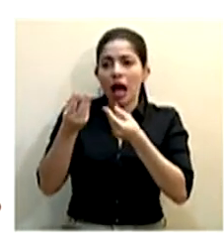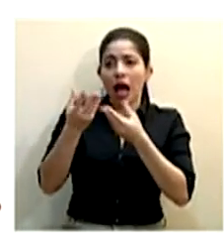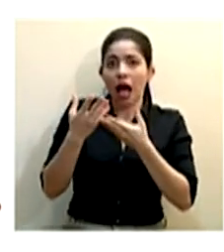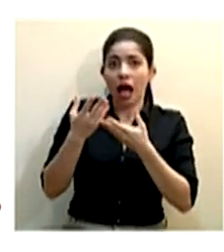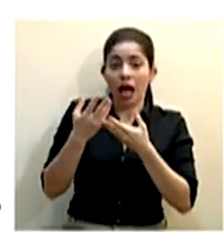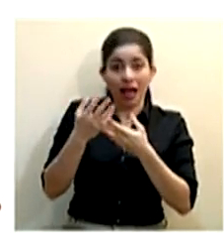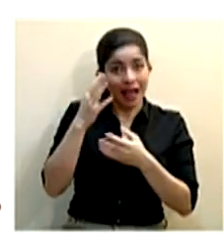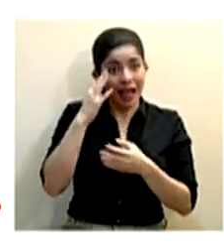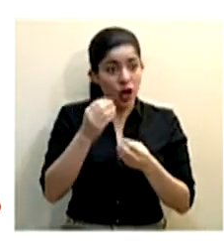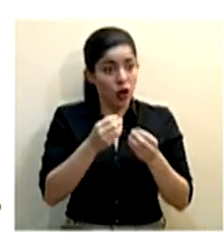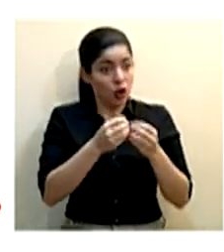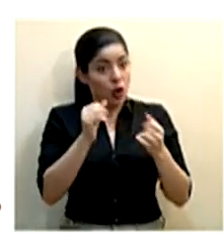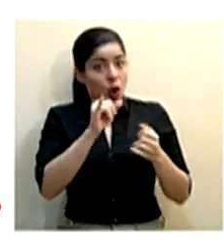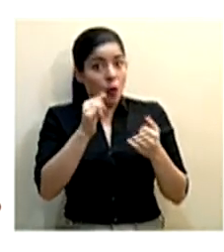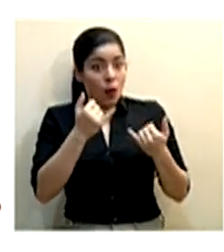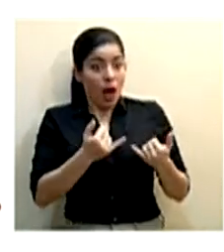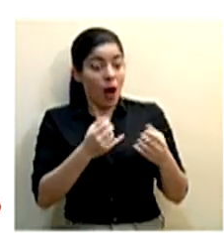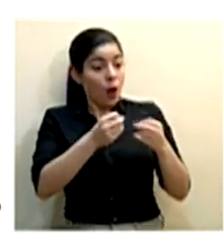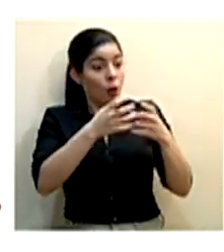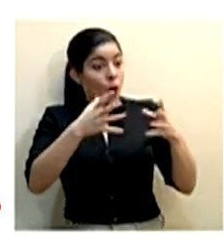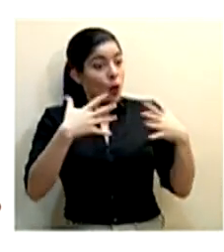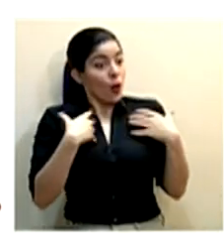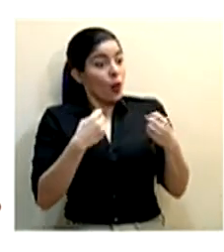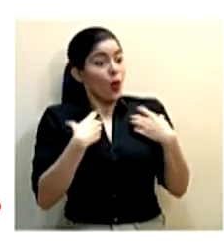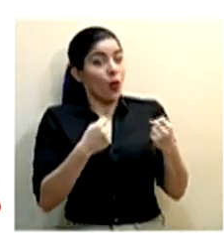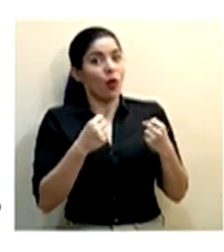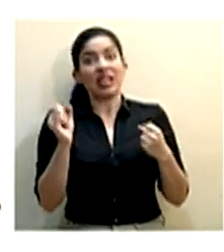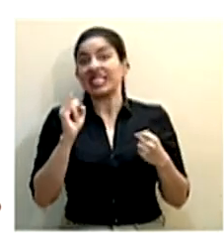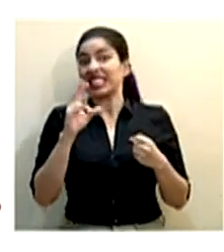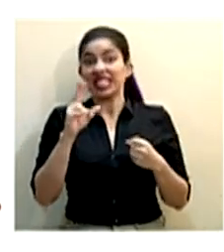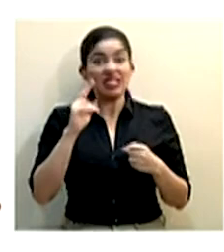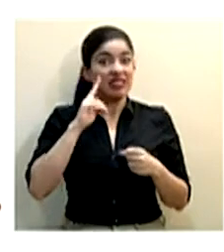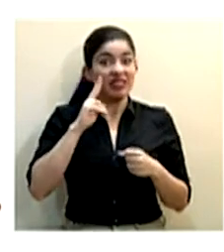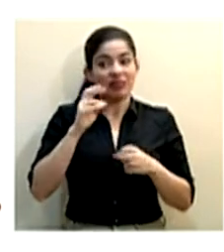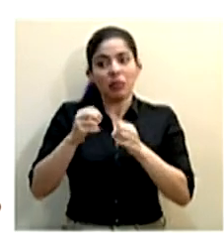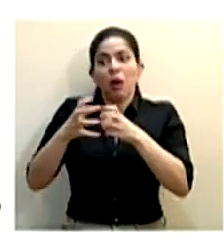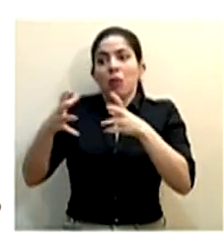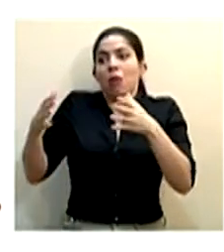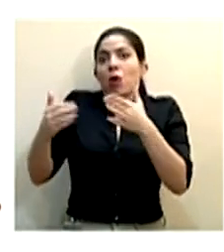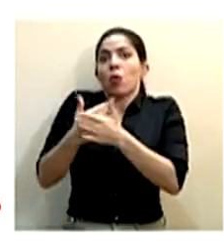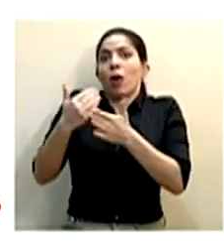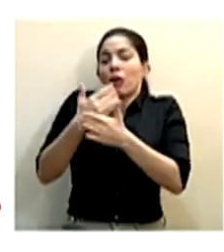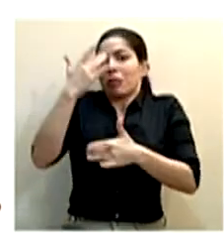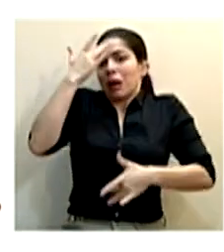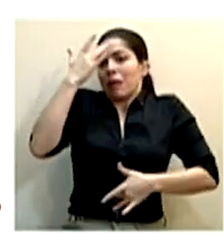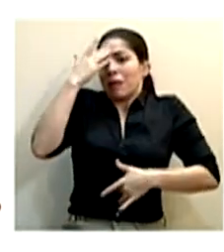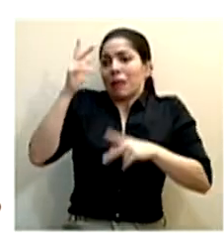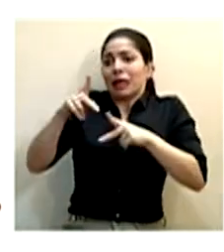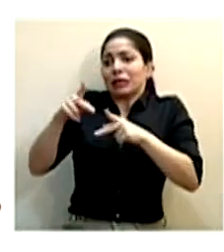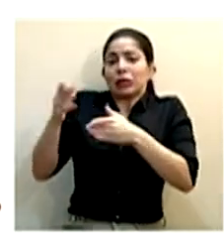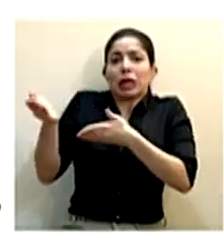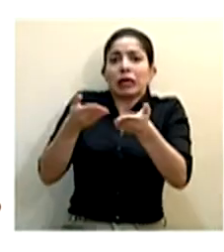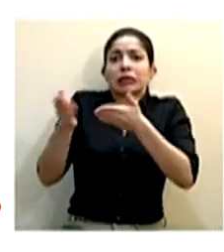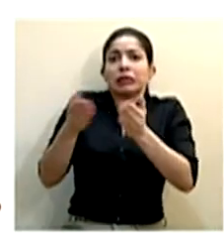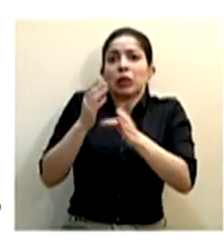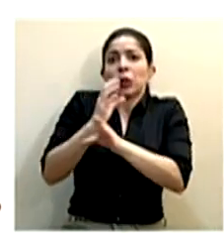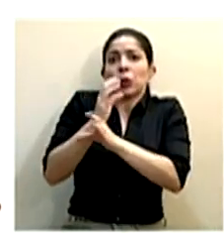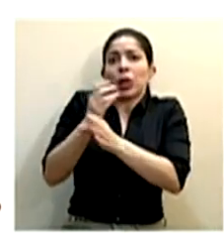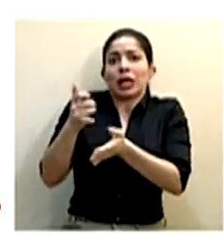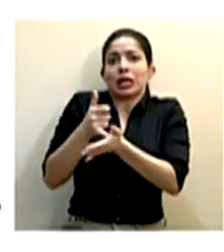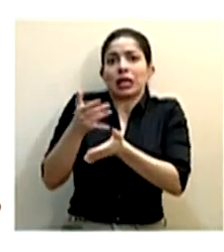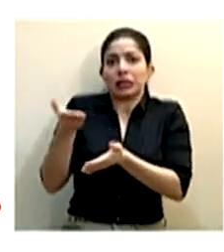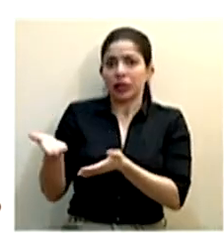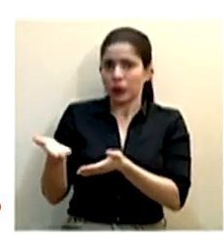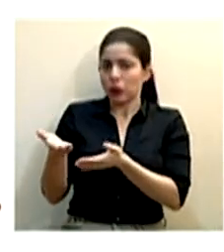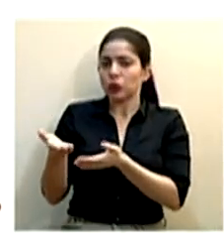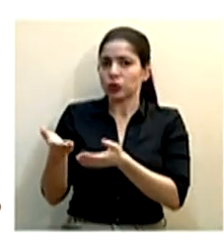tantos casos recuperados, sino más bien casos nuevos y eventualmente personas que están ingresando a las unidades de cuidados intensivos